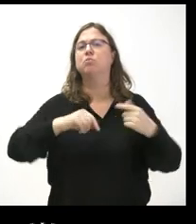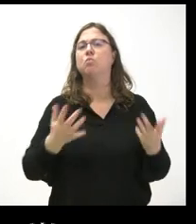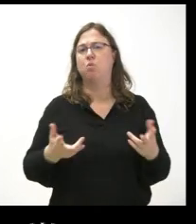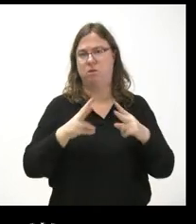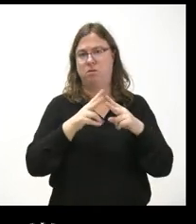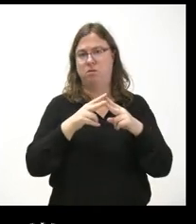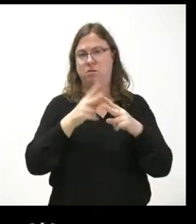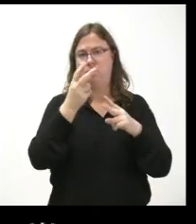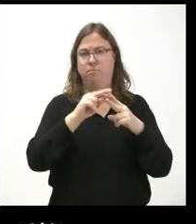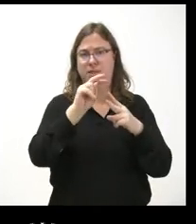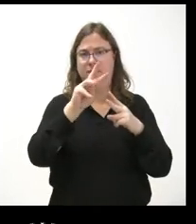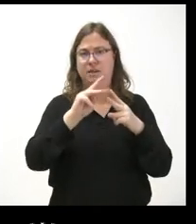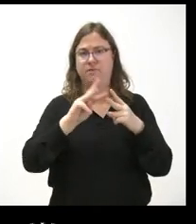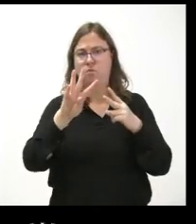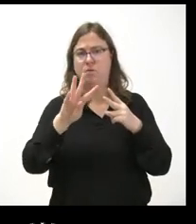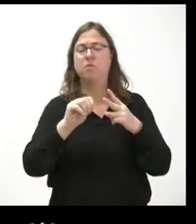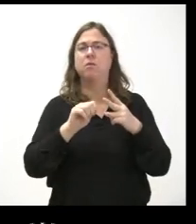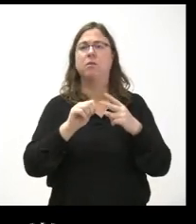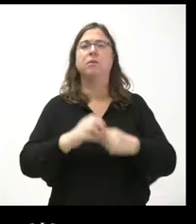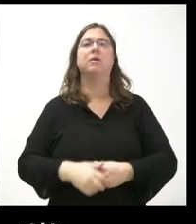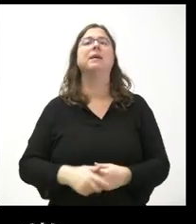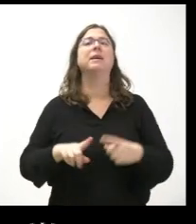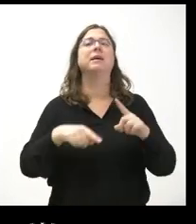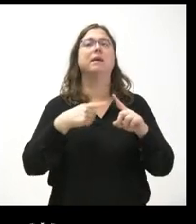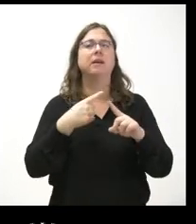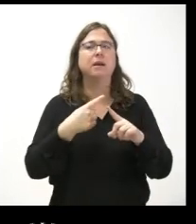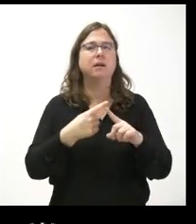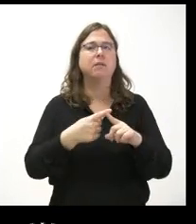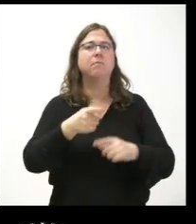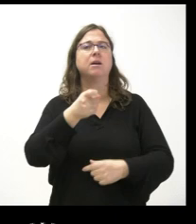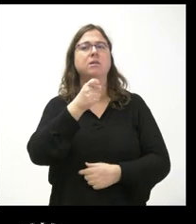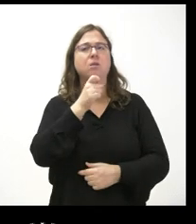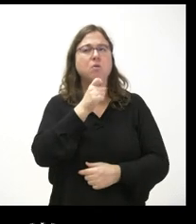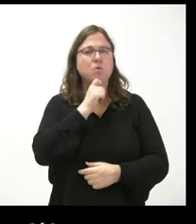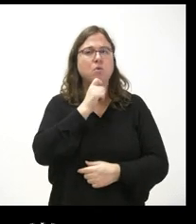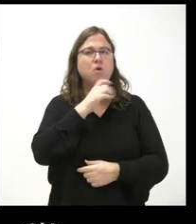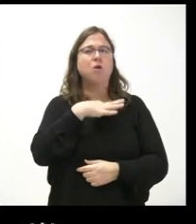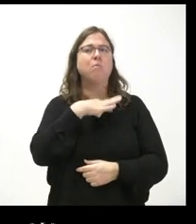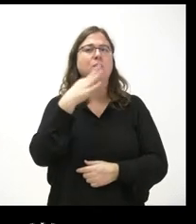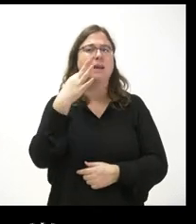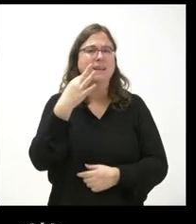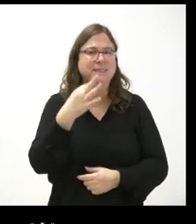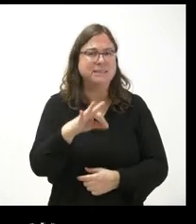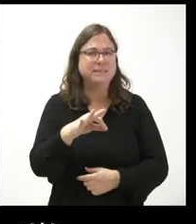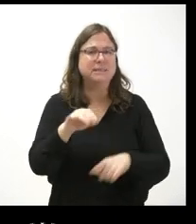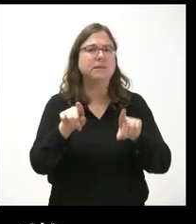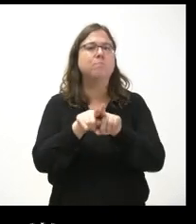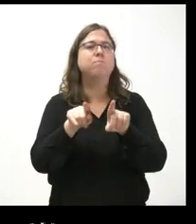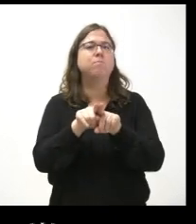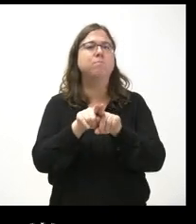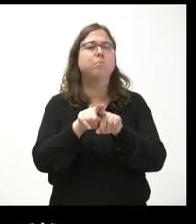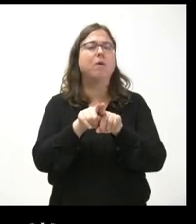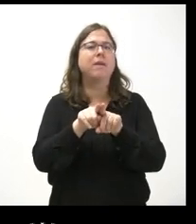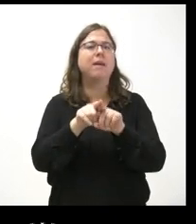y cómo es posible que la Consejería de Industria que se había mostrado en contra de otorgar subvenciones